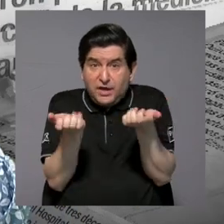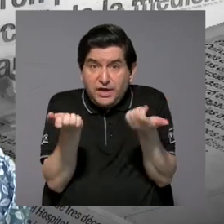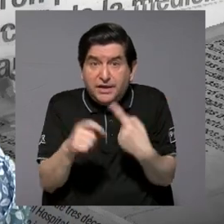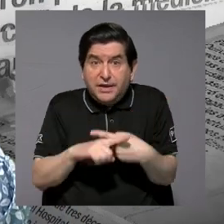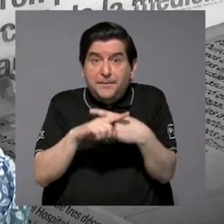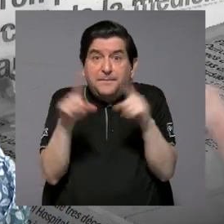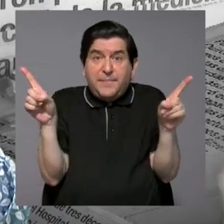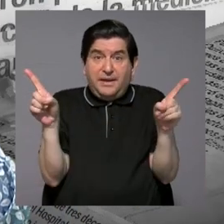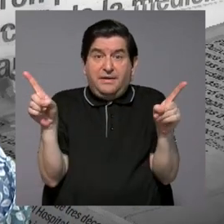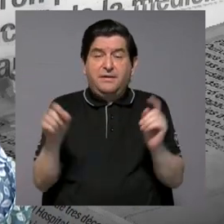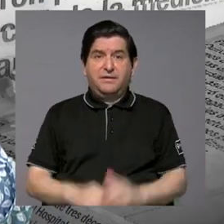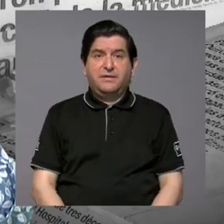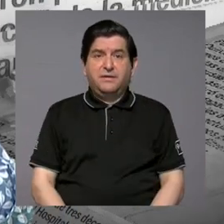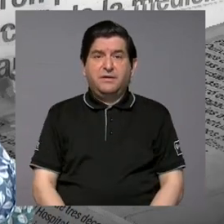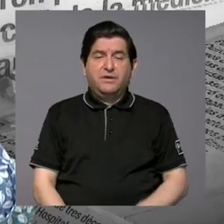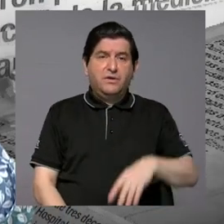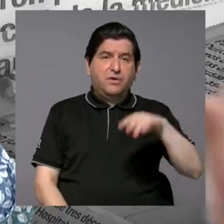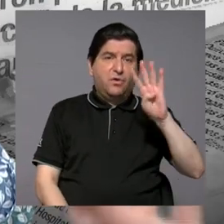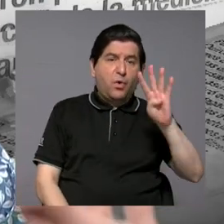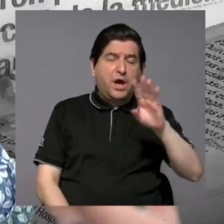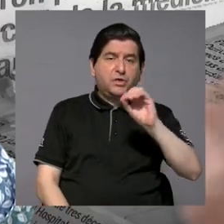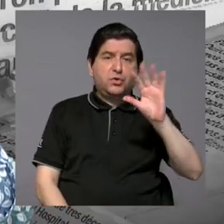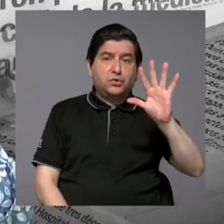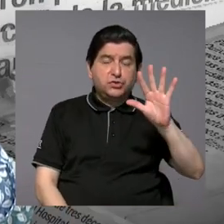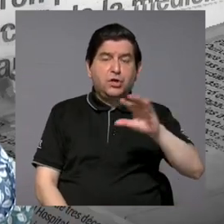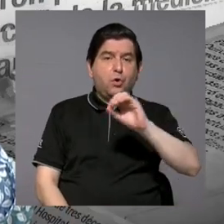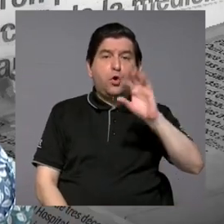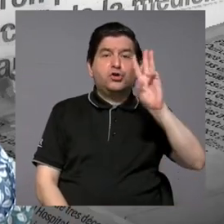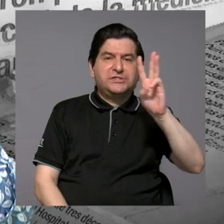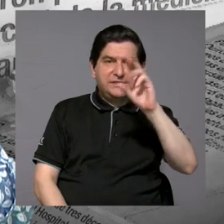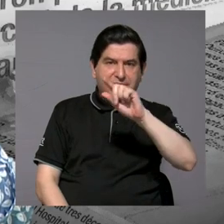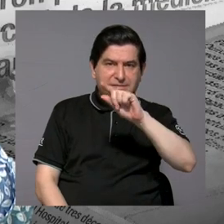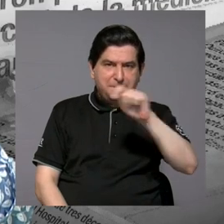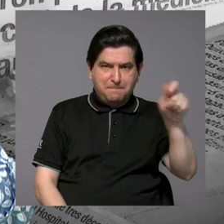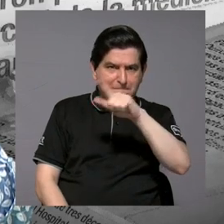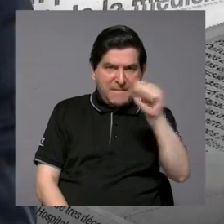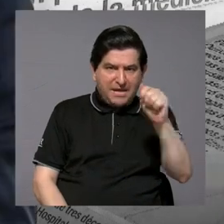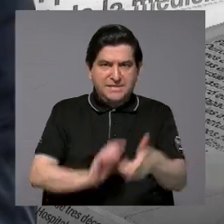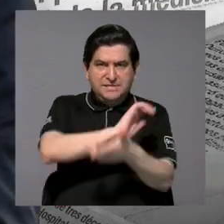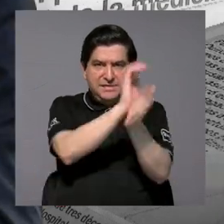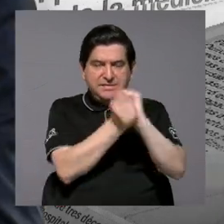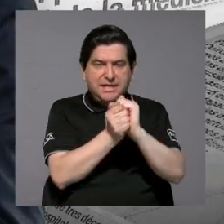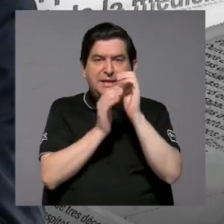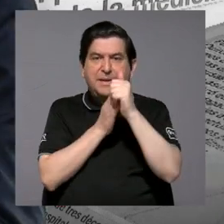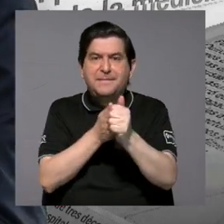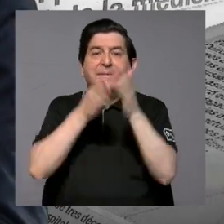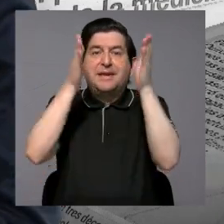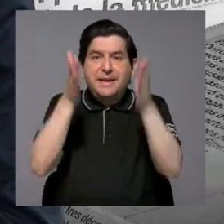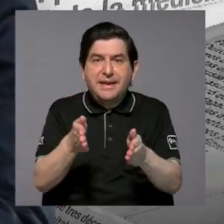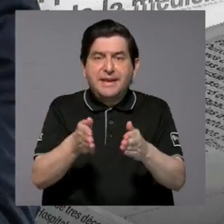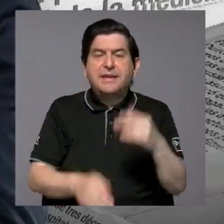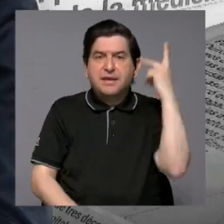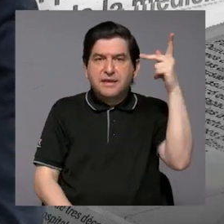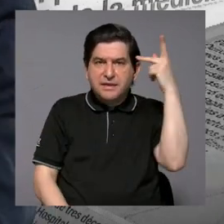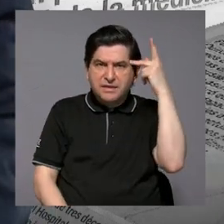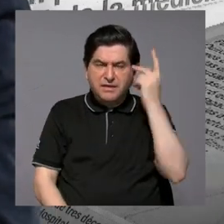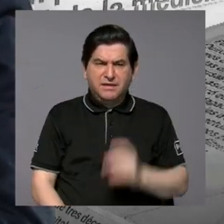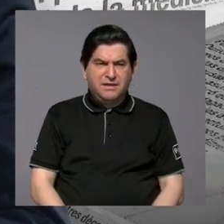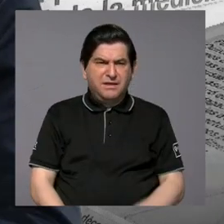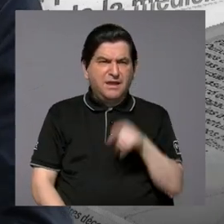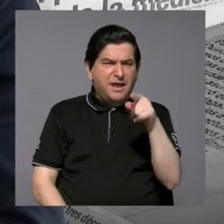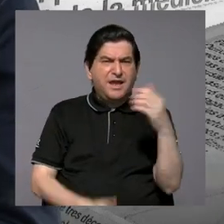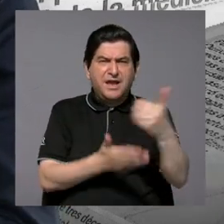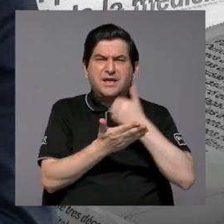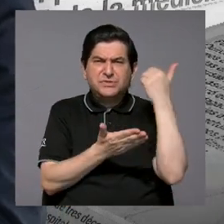pero lo que pasa es que sí, cada cuatro, cinco, seis meses hay cambio de la cabeza política. Entonces, ¿cómo acomodamos